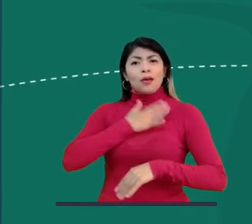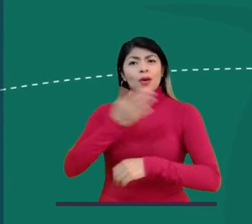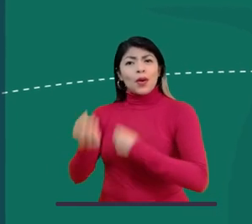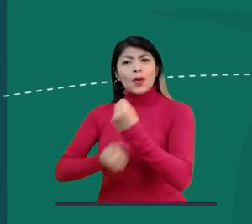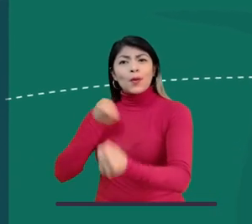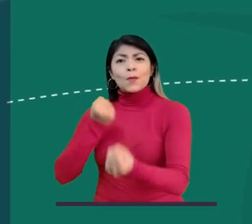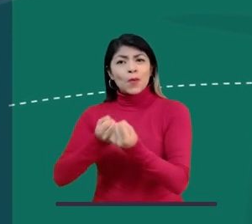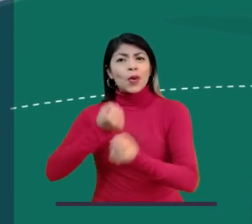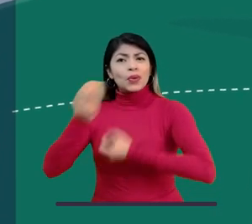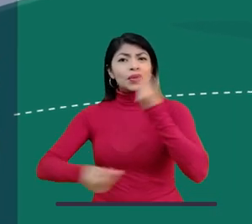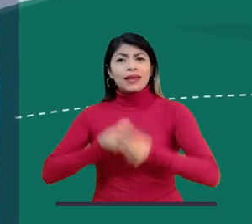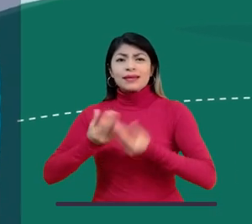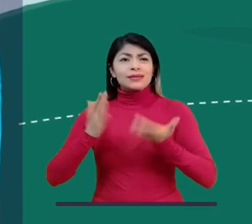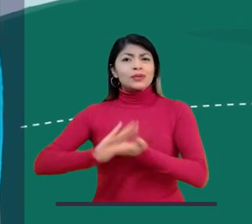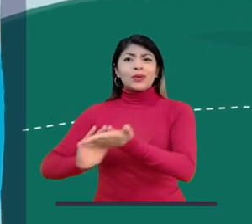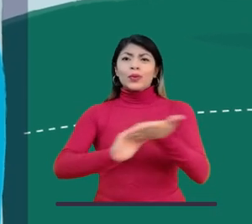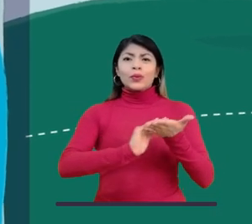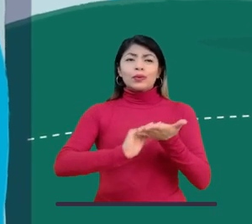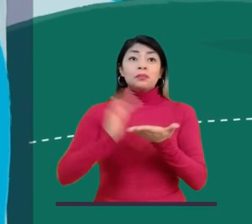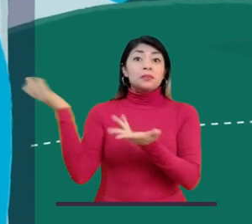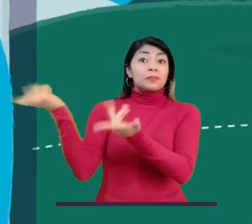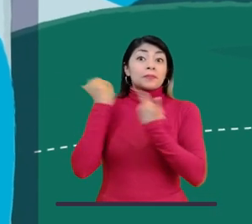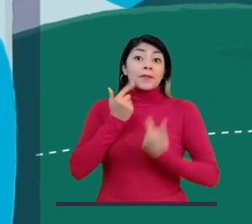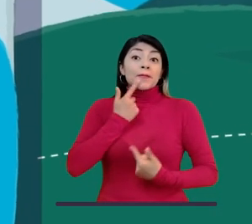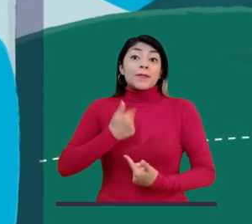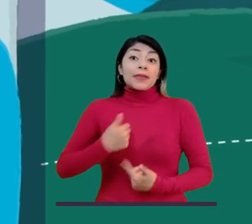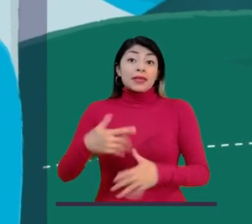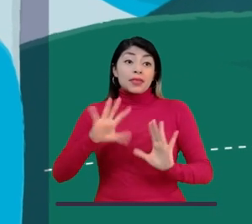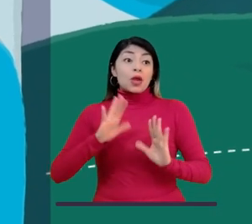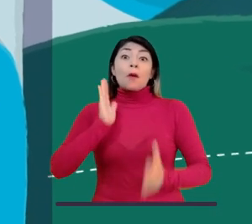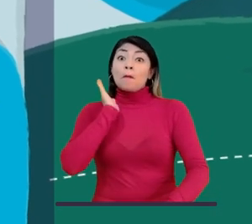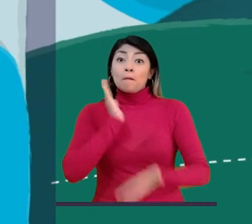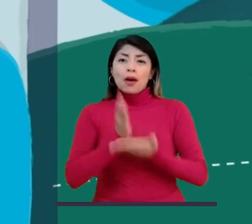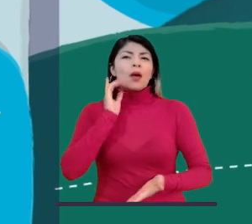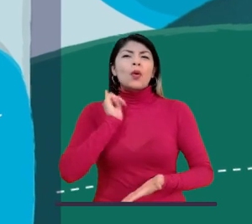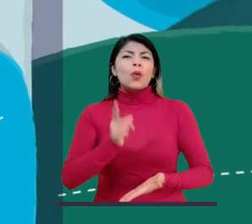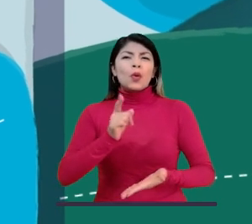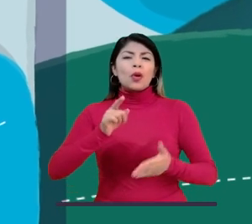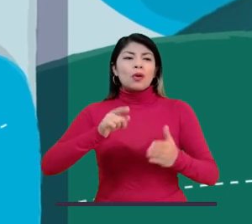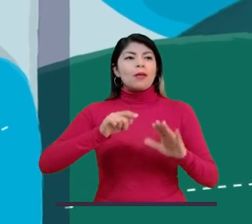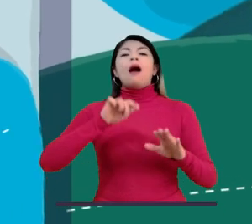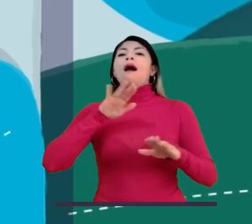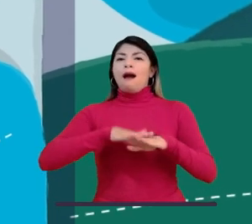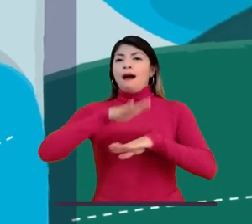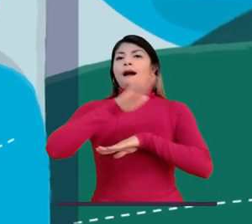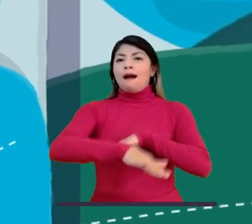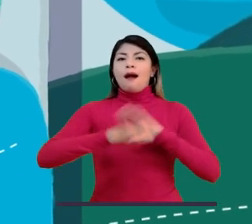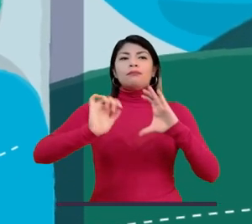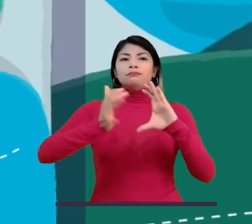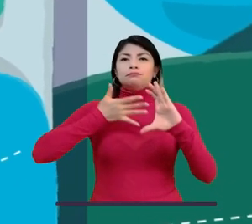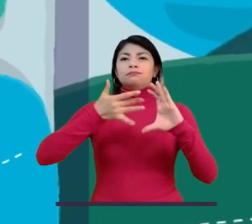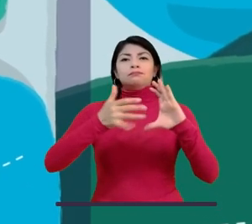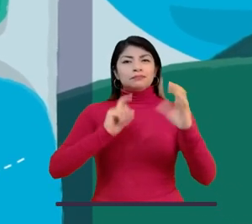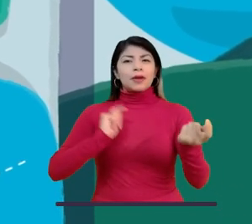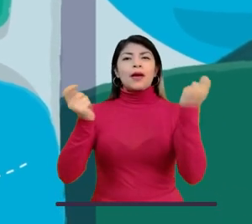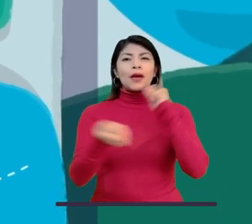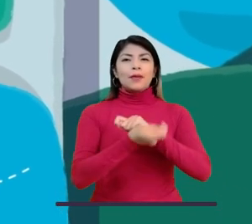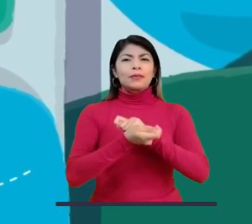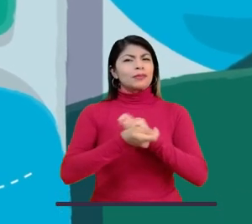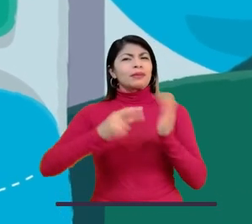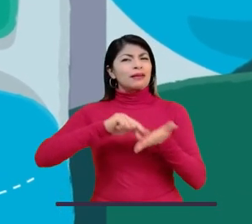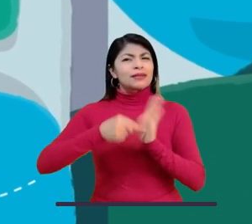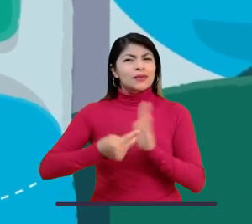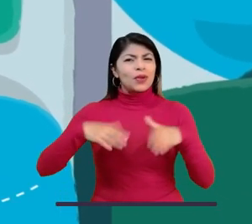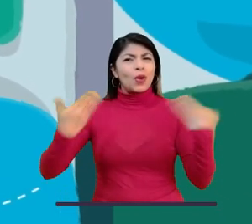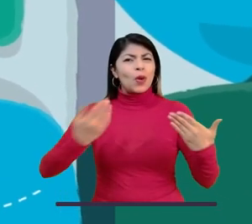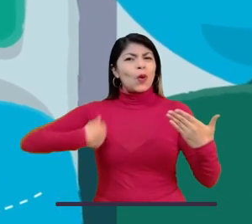lo haría sin pensarlo. Dicen que estos huracanes tan fuertes son causados por el cambio climático. Pero ¿qué es el